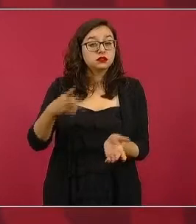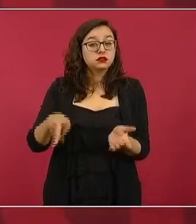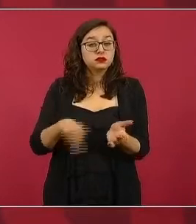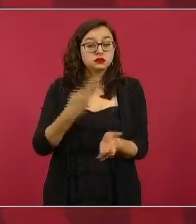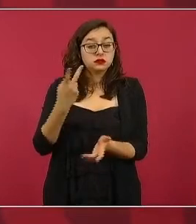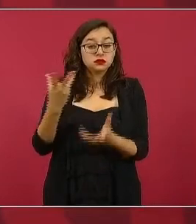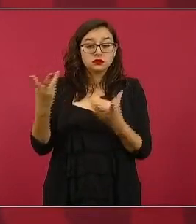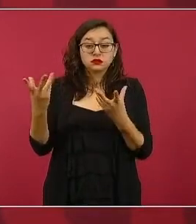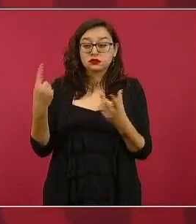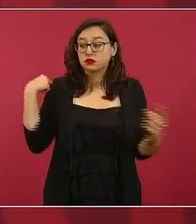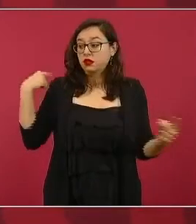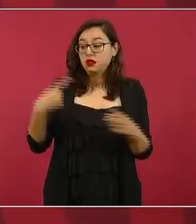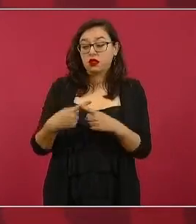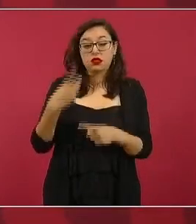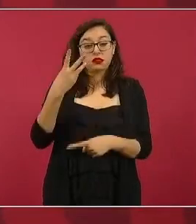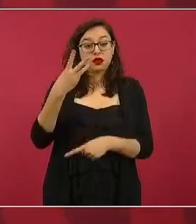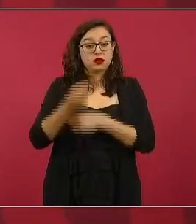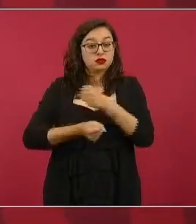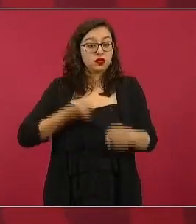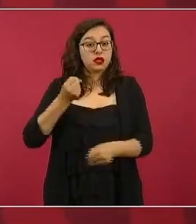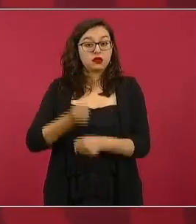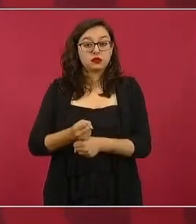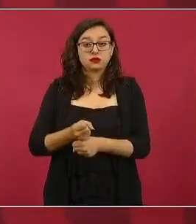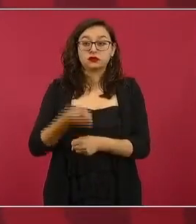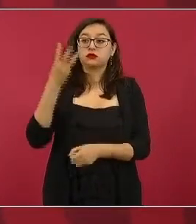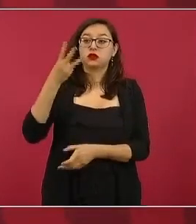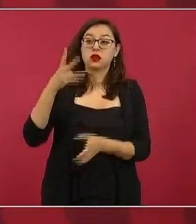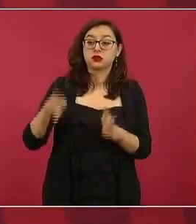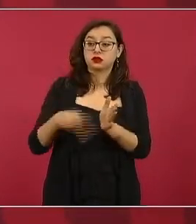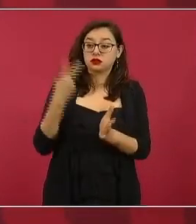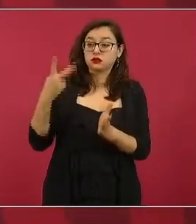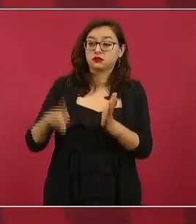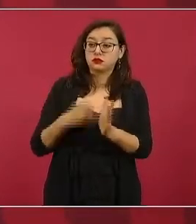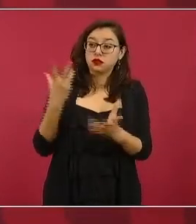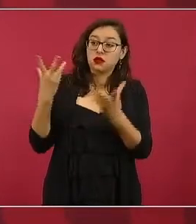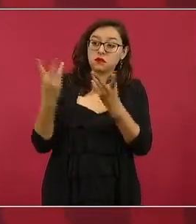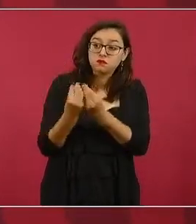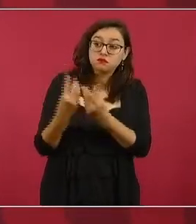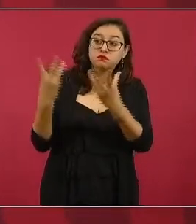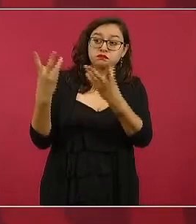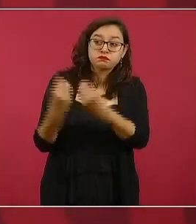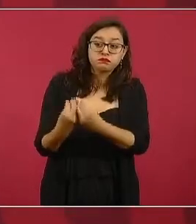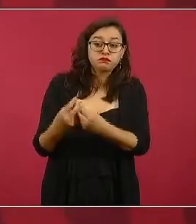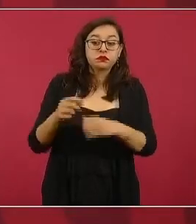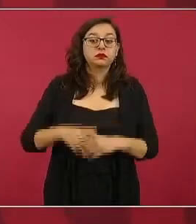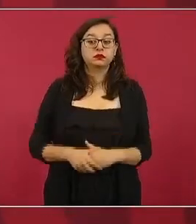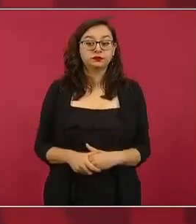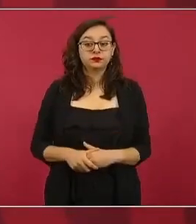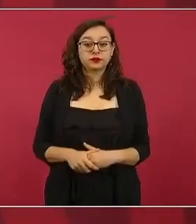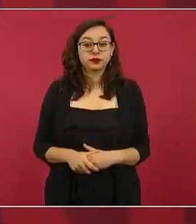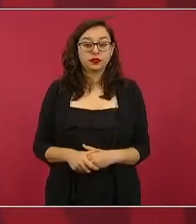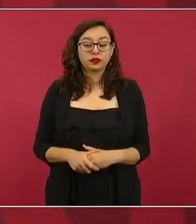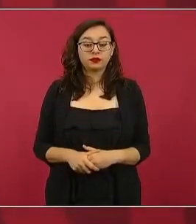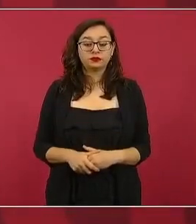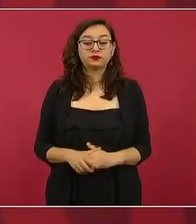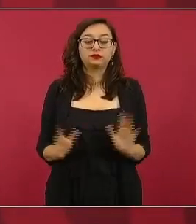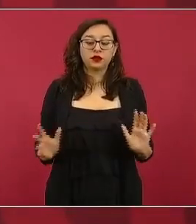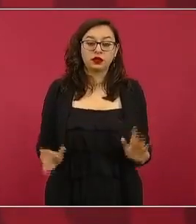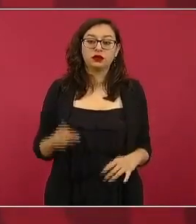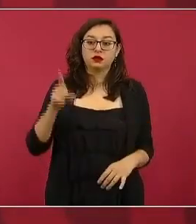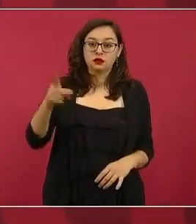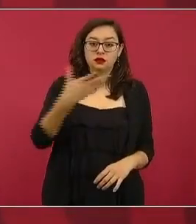en tres años y desde luego he estado presente en los tres informes